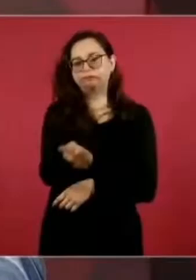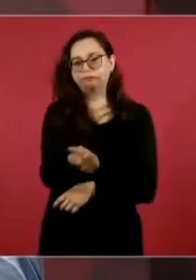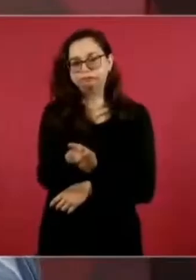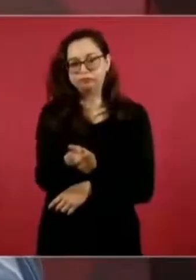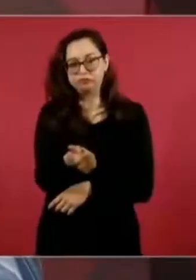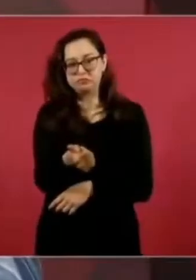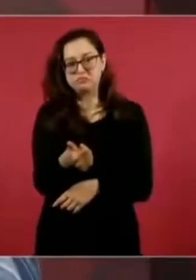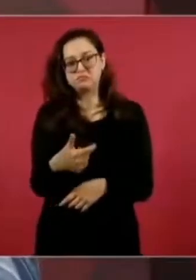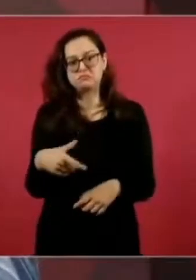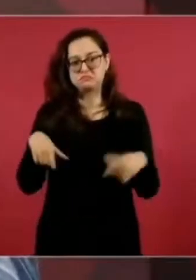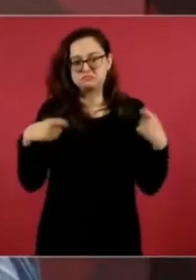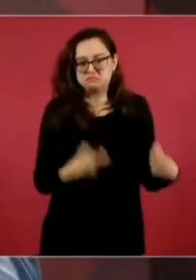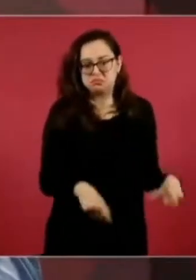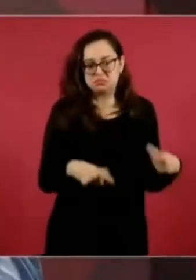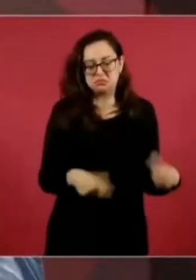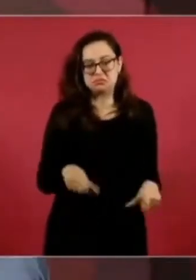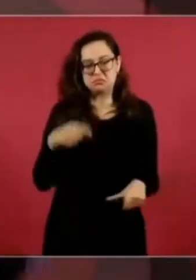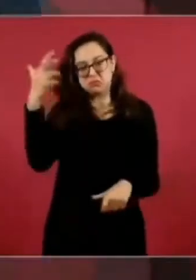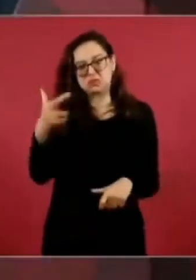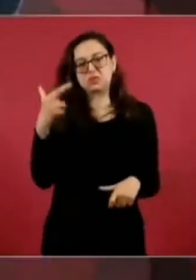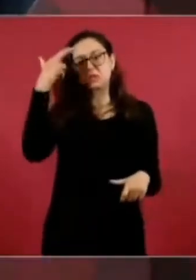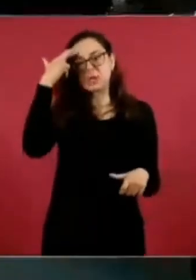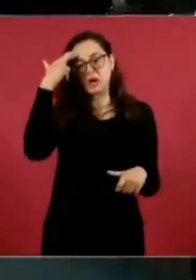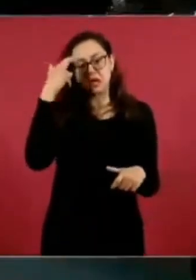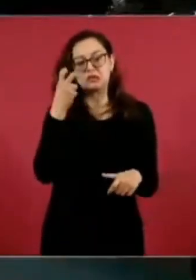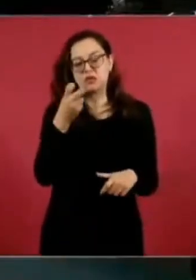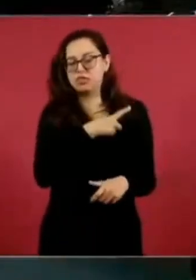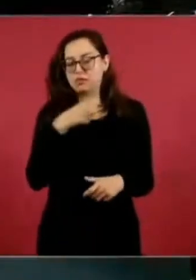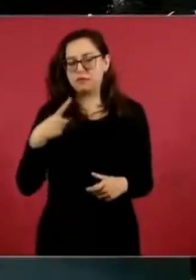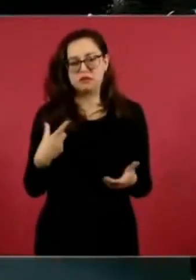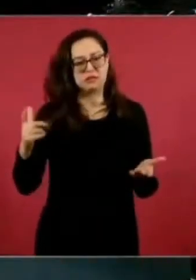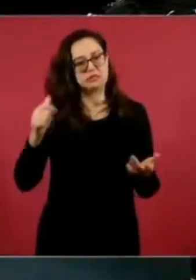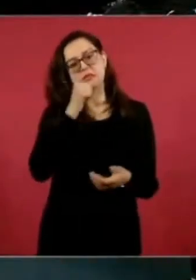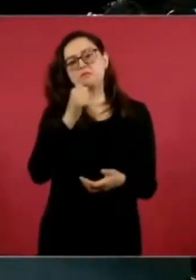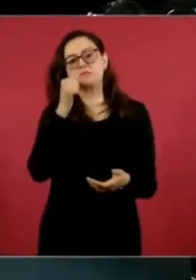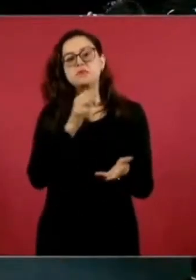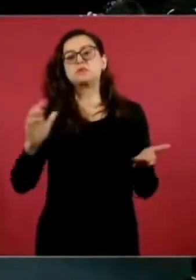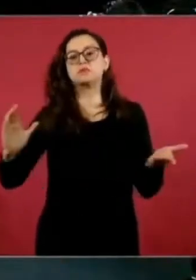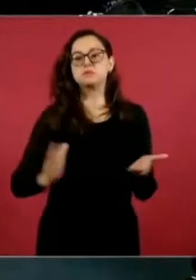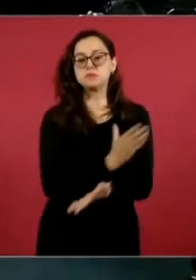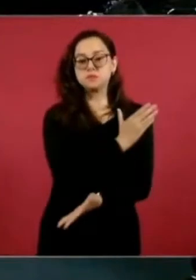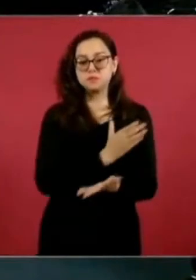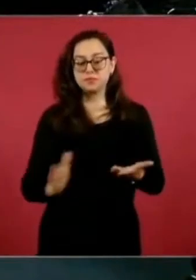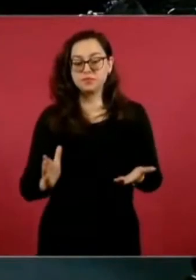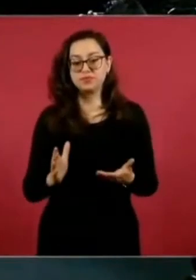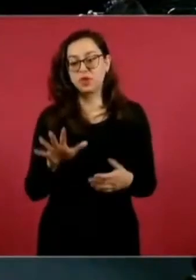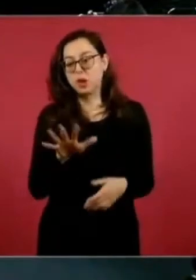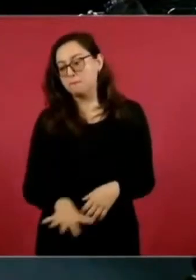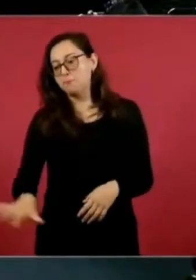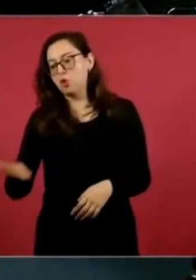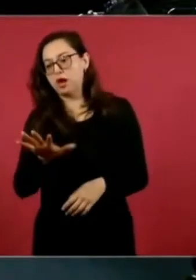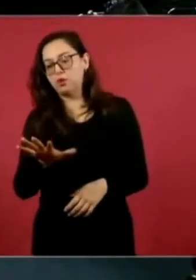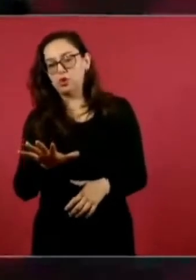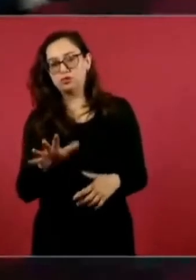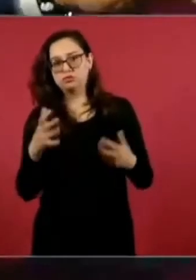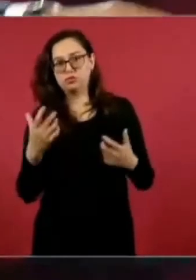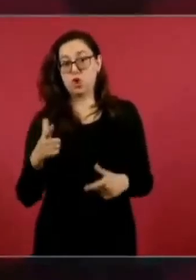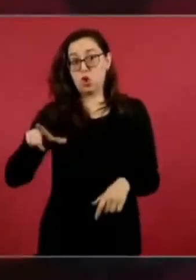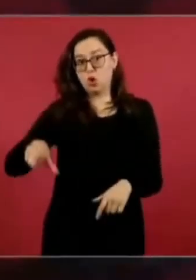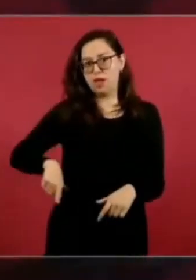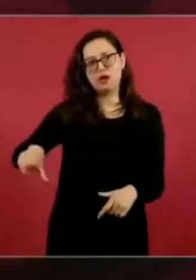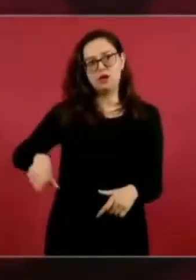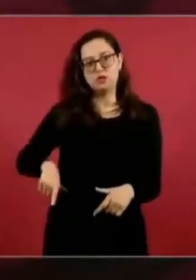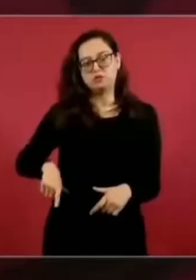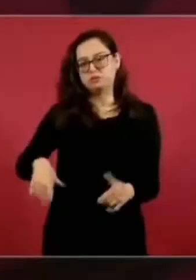sino para las élites. Por eso hay que diferenciar. Una cosa es el pueblo y otra cosa son los gobiernos,